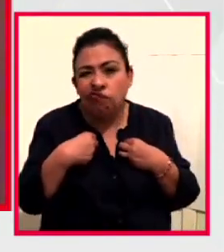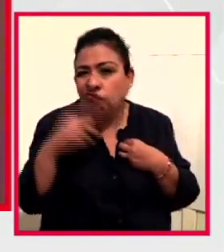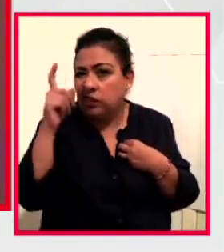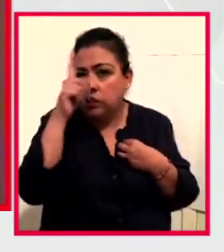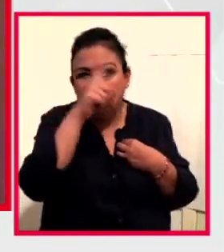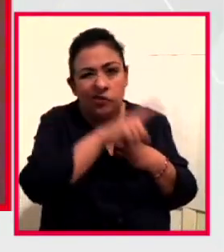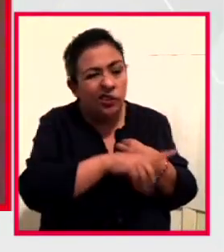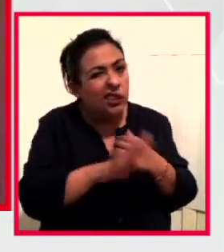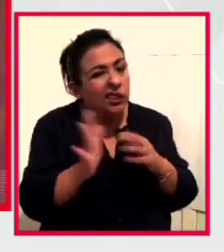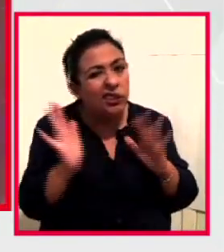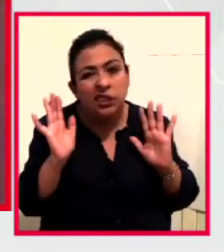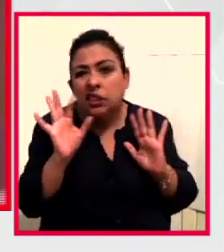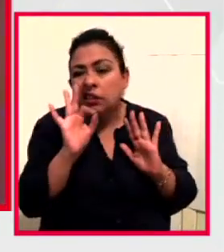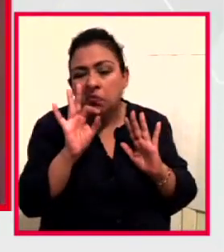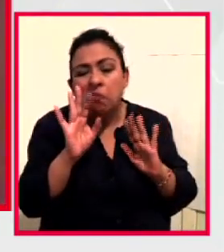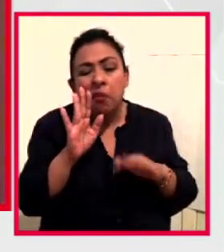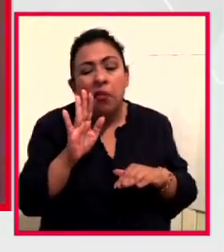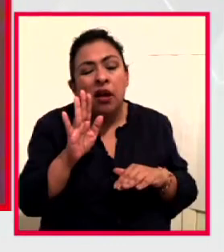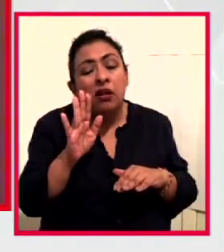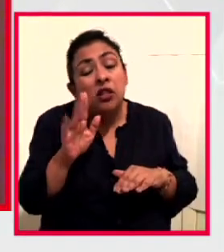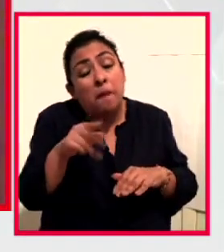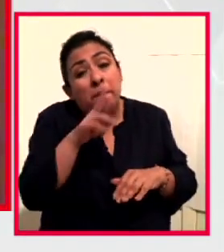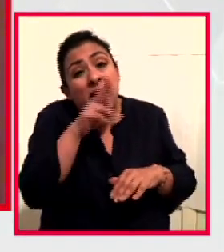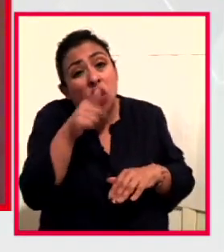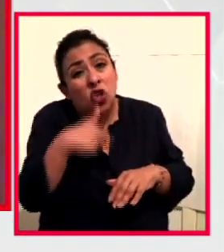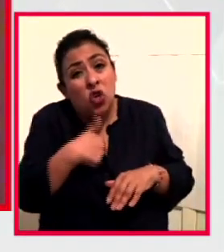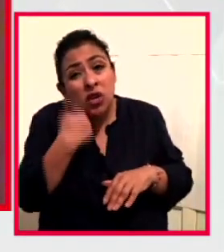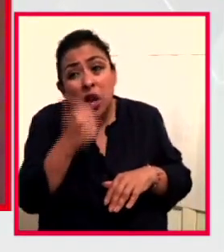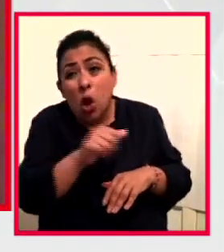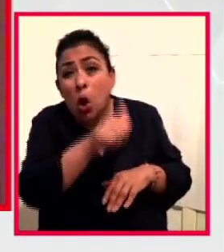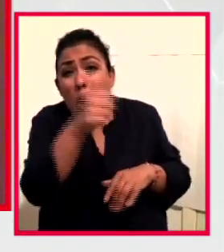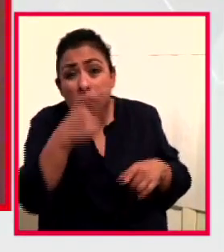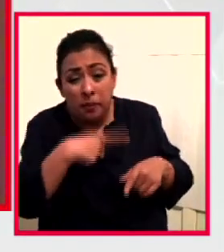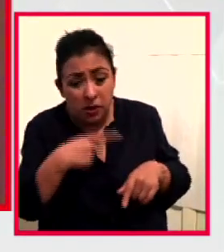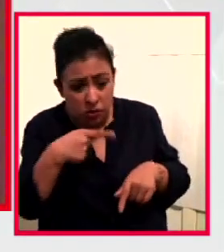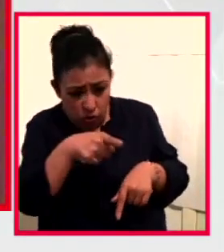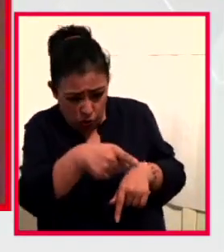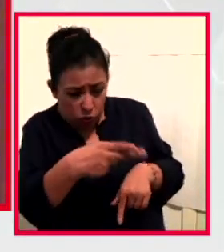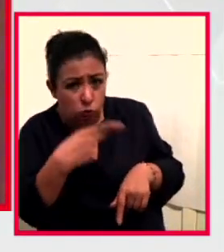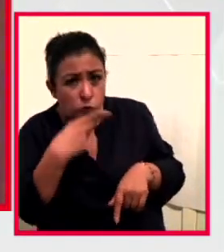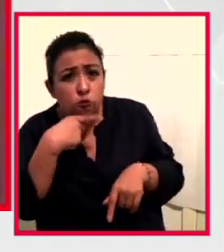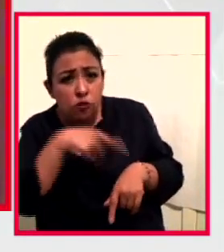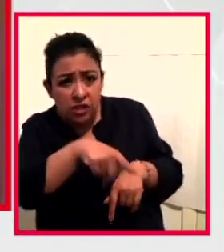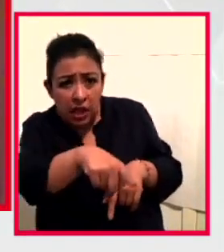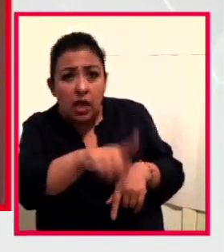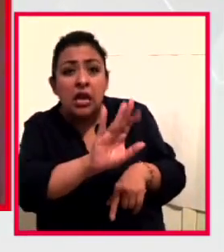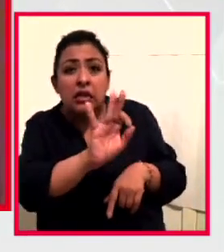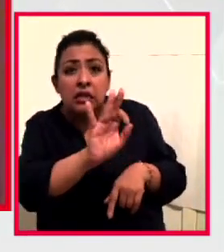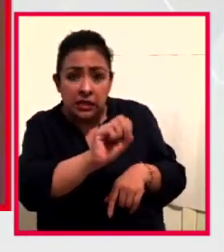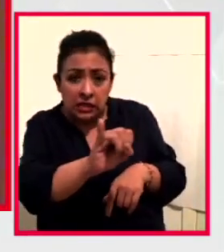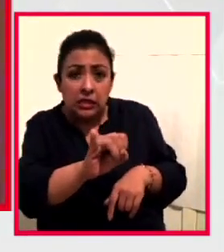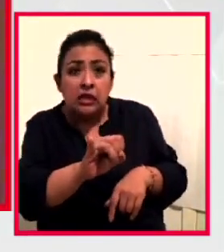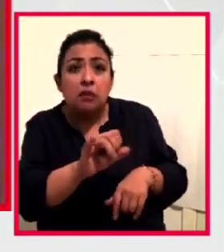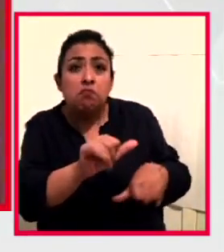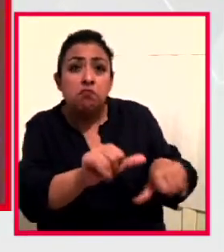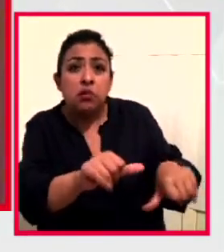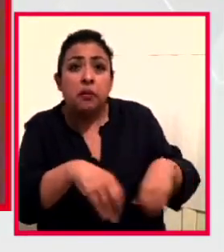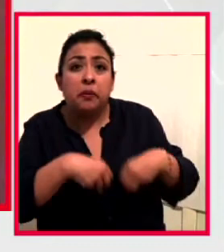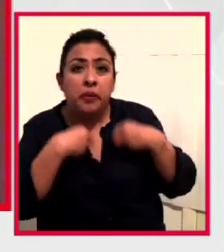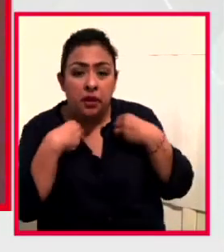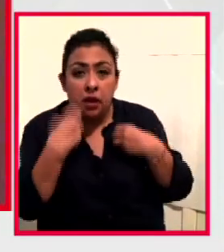Y algunos podrán decir, y yo prefiero que lo utilice otra persona que tiene muchas más probabilidades de vivir, porque uno de los problemas que